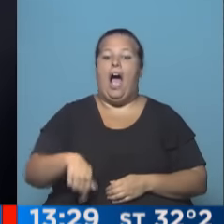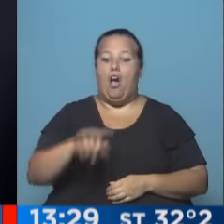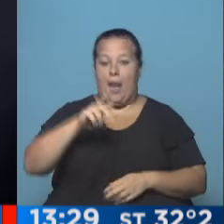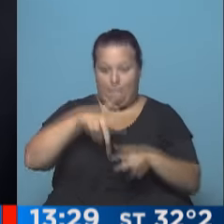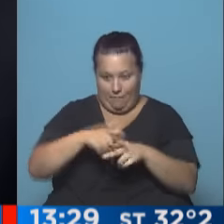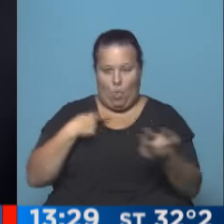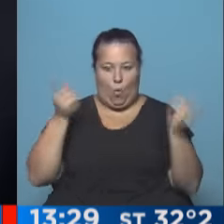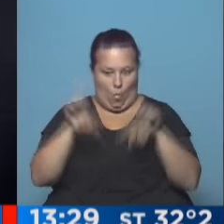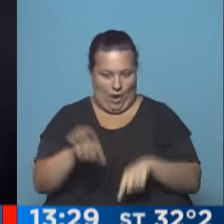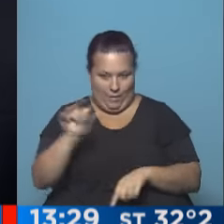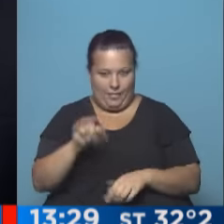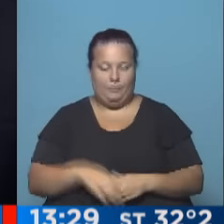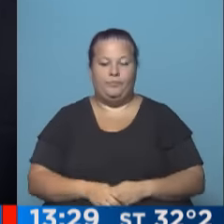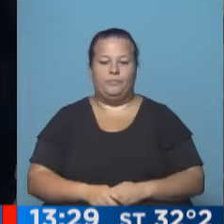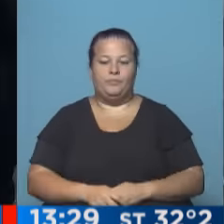la pausa y ya volvemos enseguida.